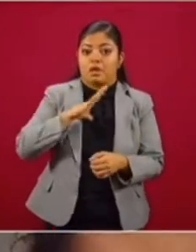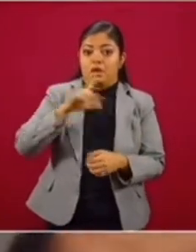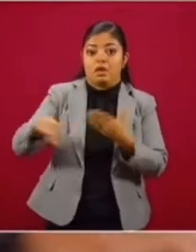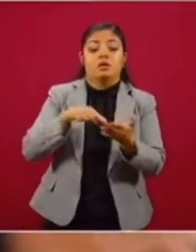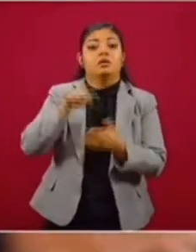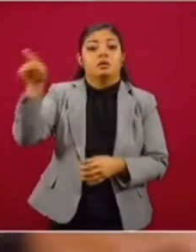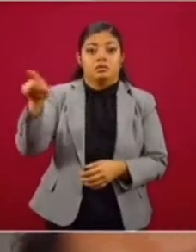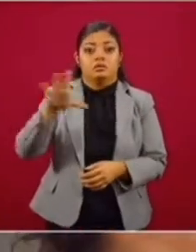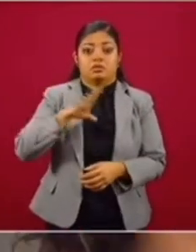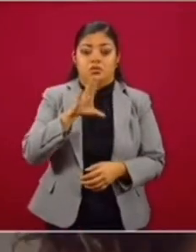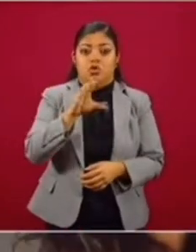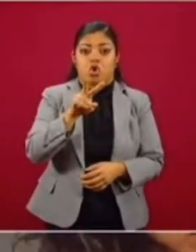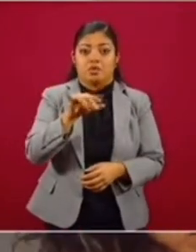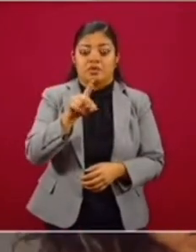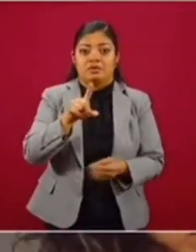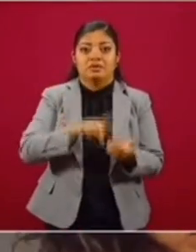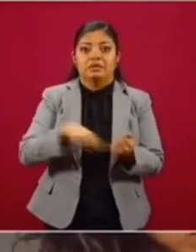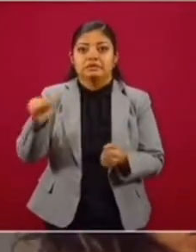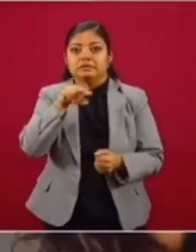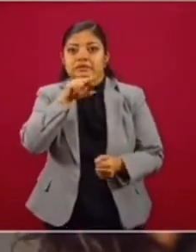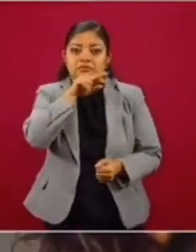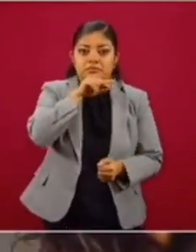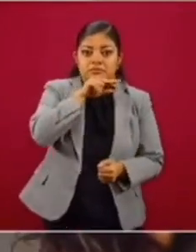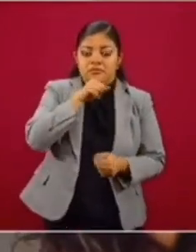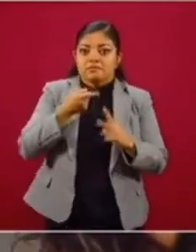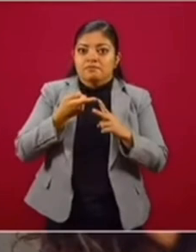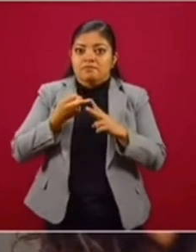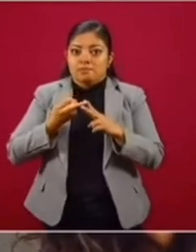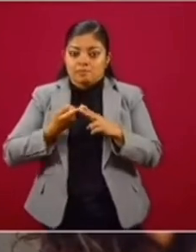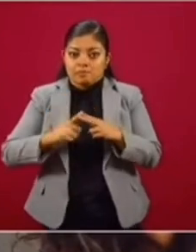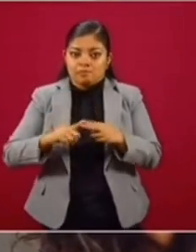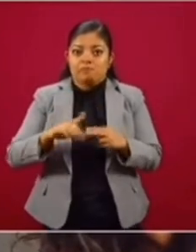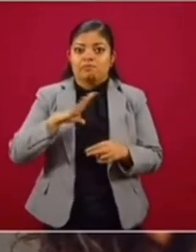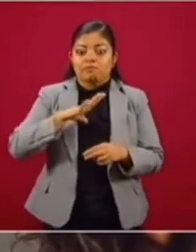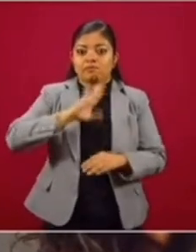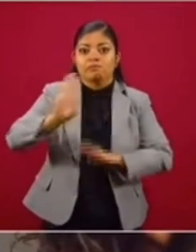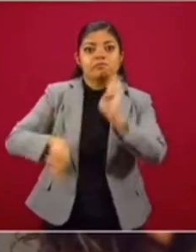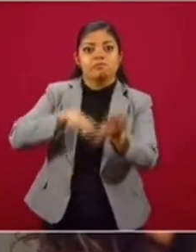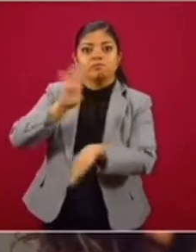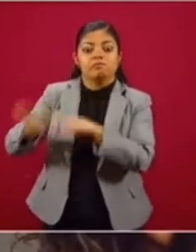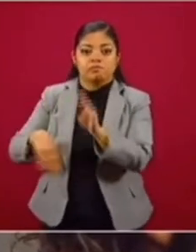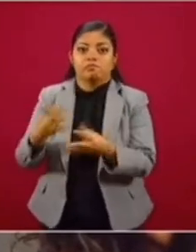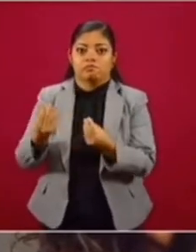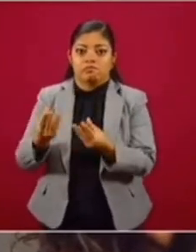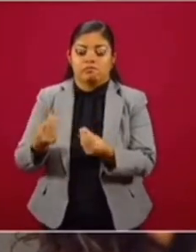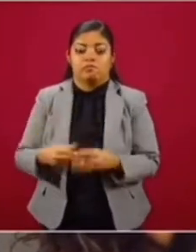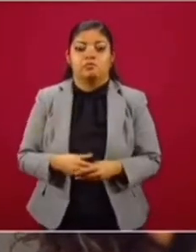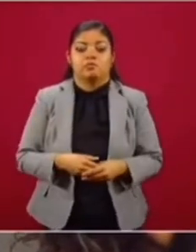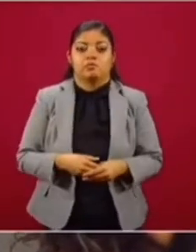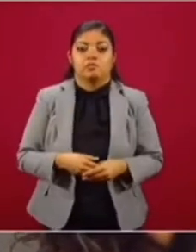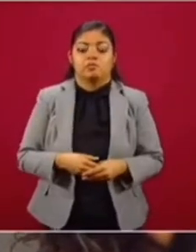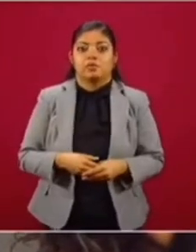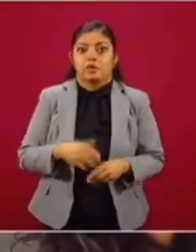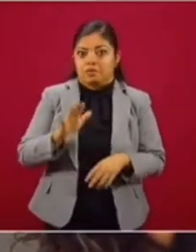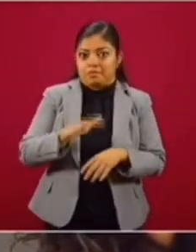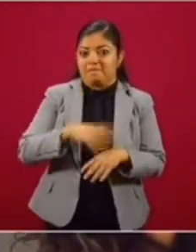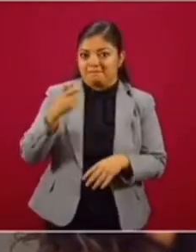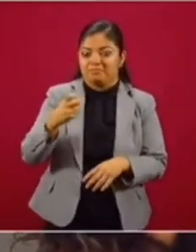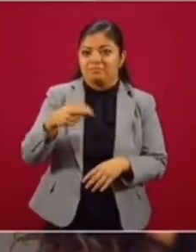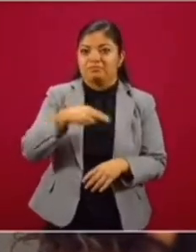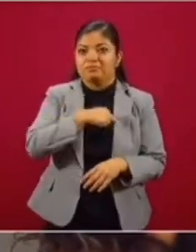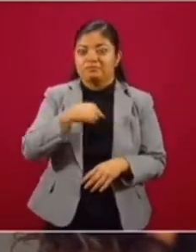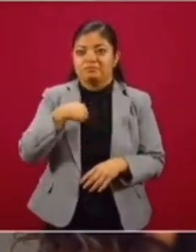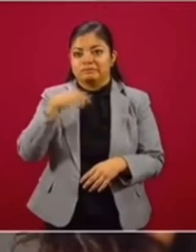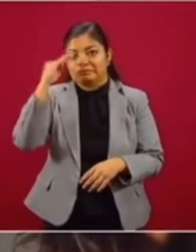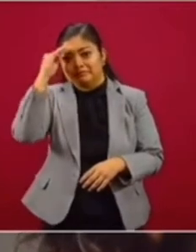y están siendo diezmados, realmente está empezando a haber muchas muertes. Y eso creo que nos hace